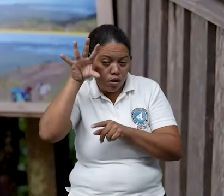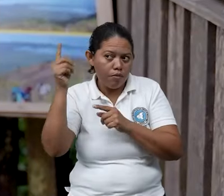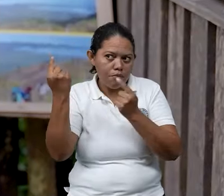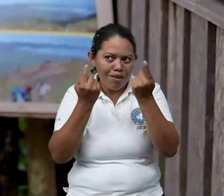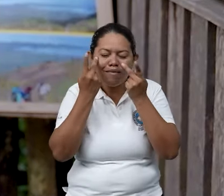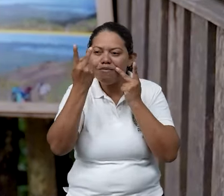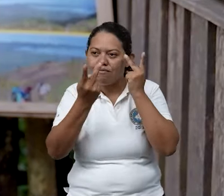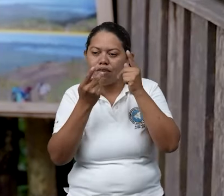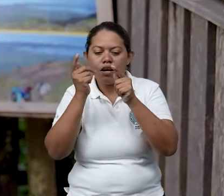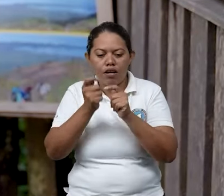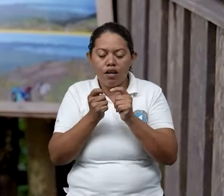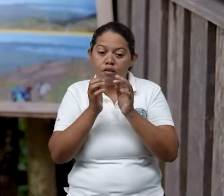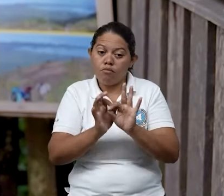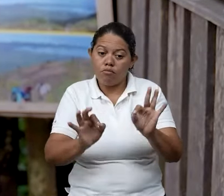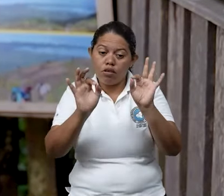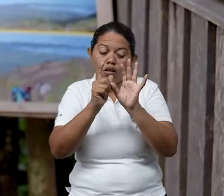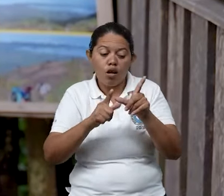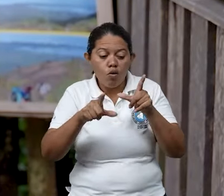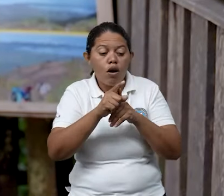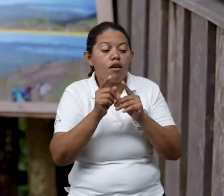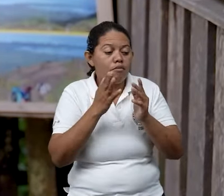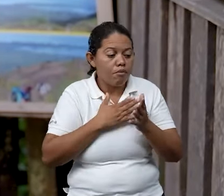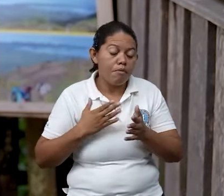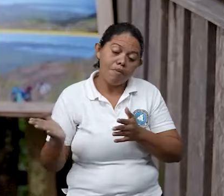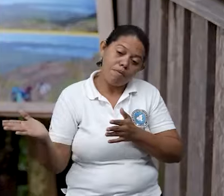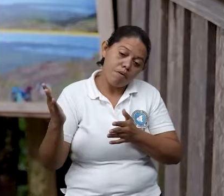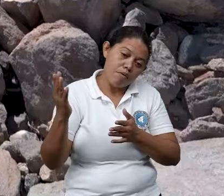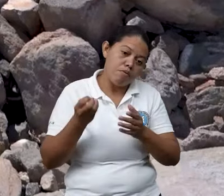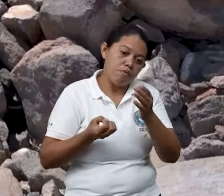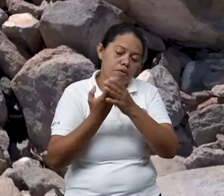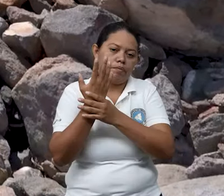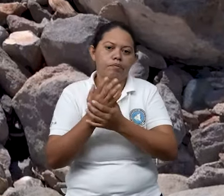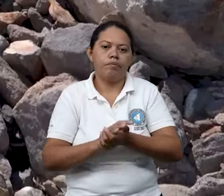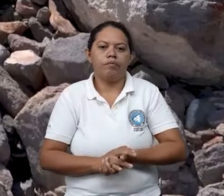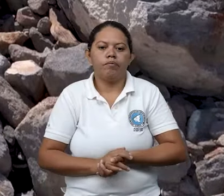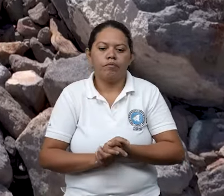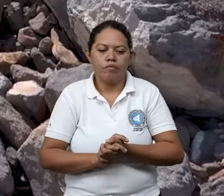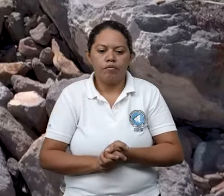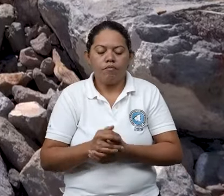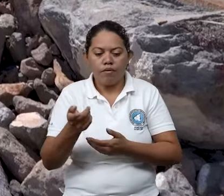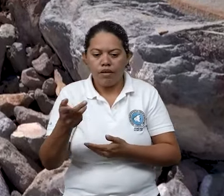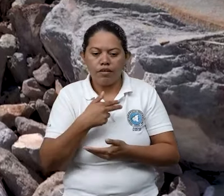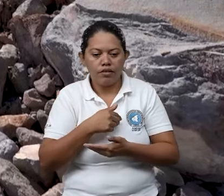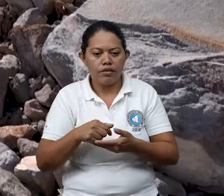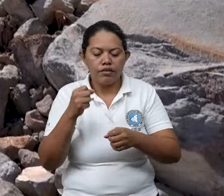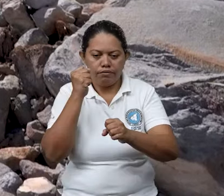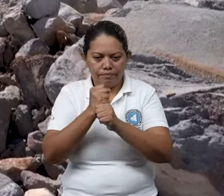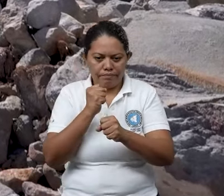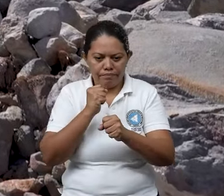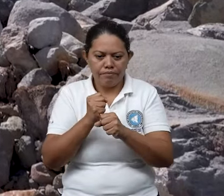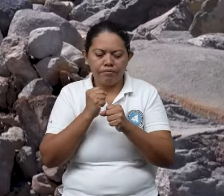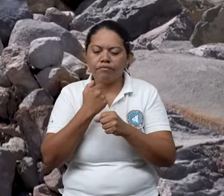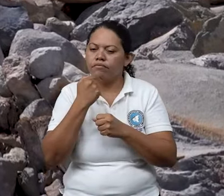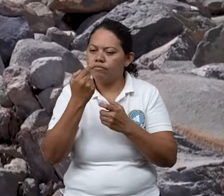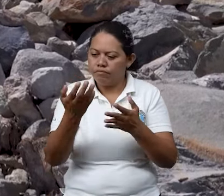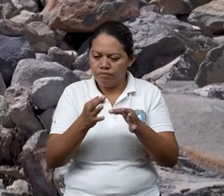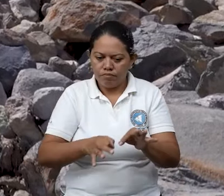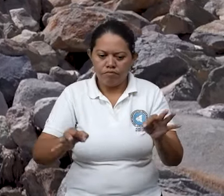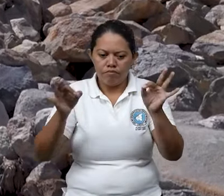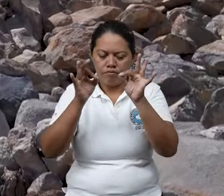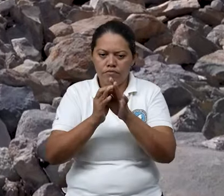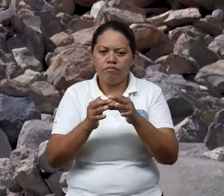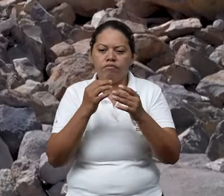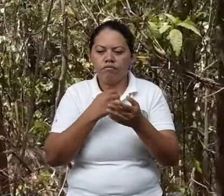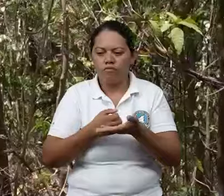para albergarlo en un lugar seguro en esta parte de acá del volcán. En esta misma tarea, destaca el